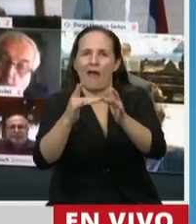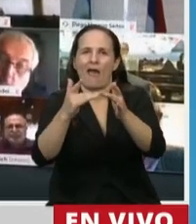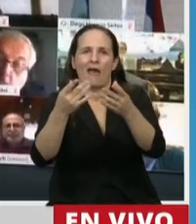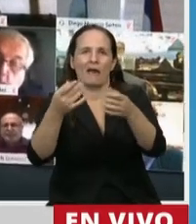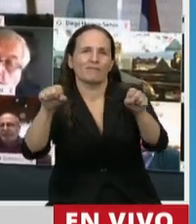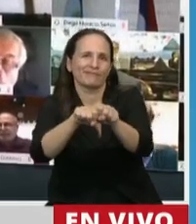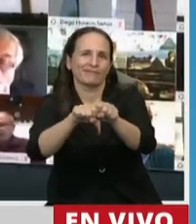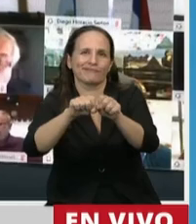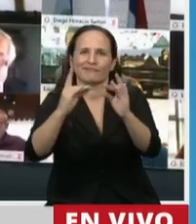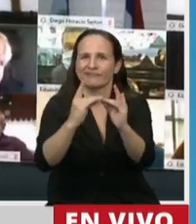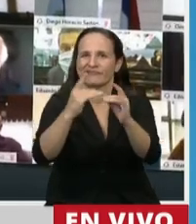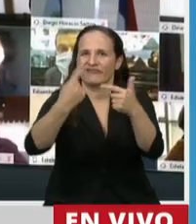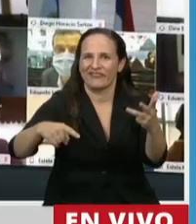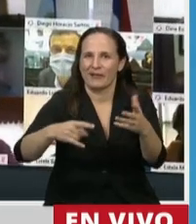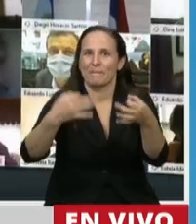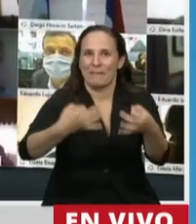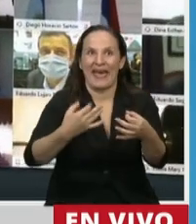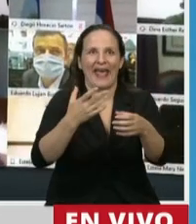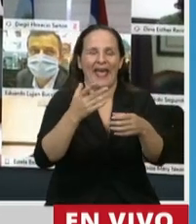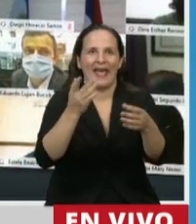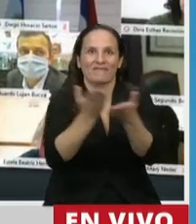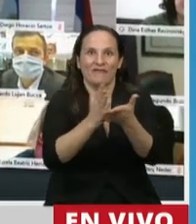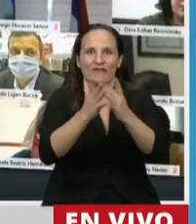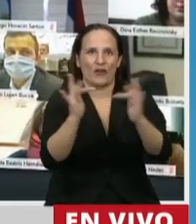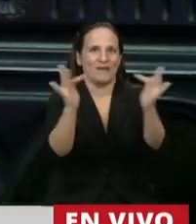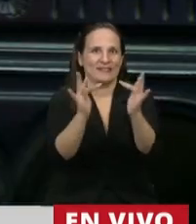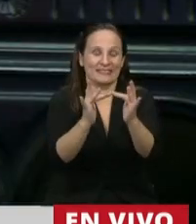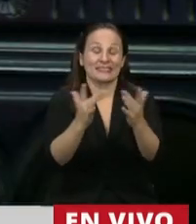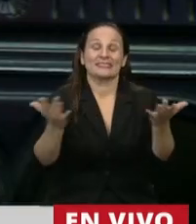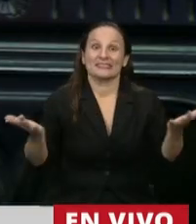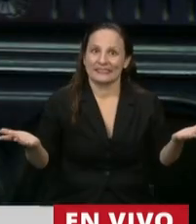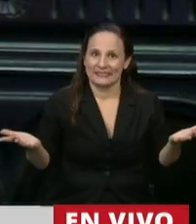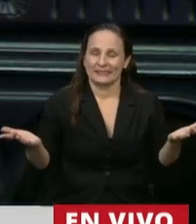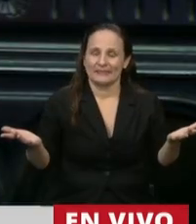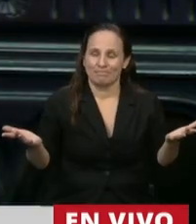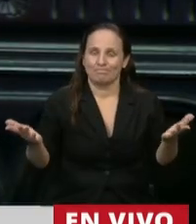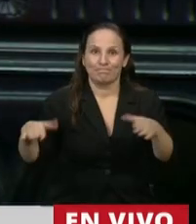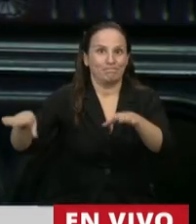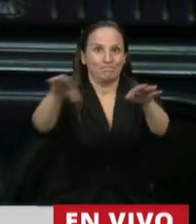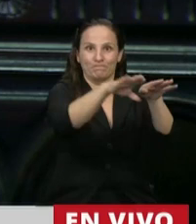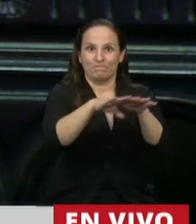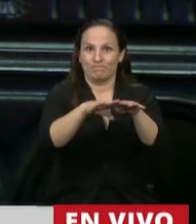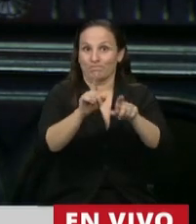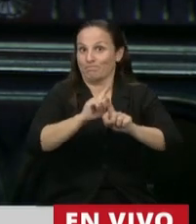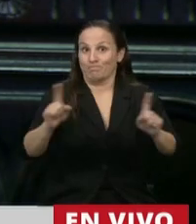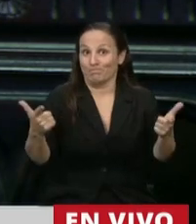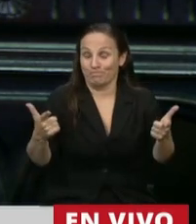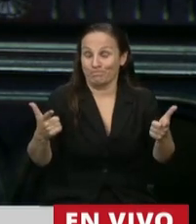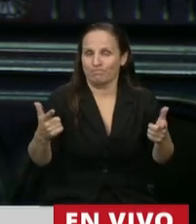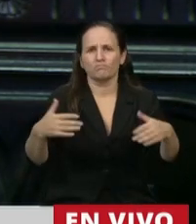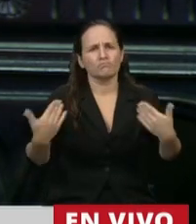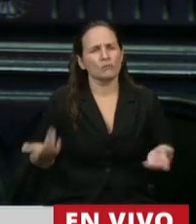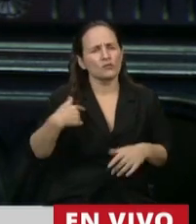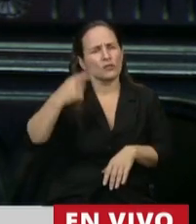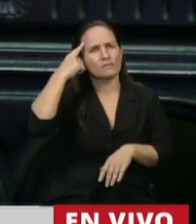para poder hacerlo de manera virtual. Sin embargo, yo creo que nosotros